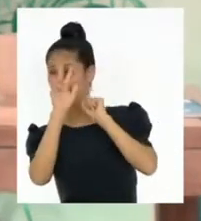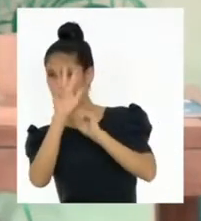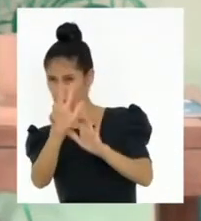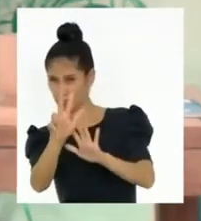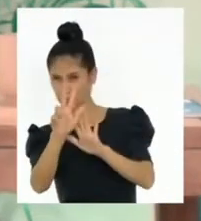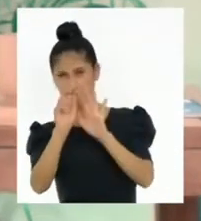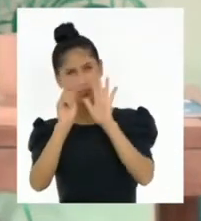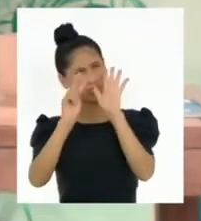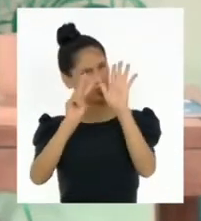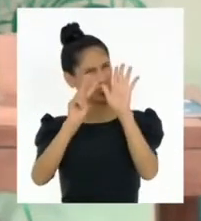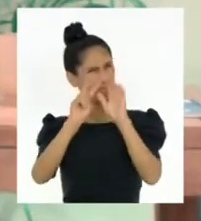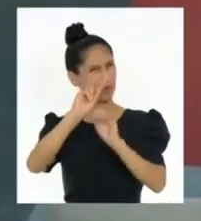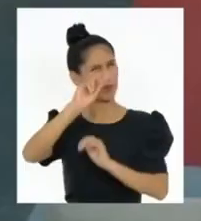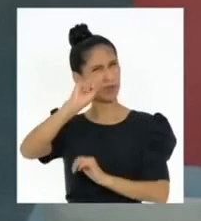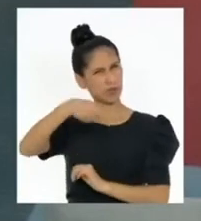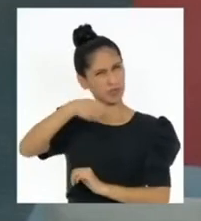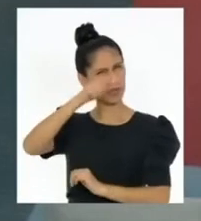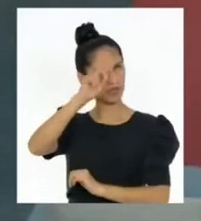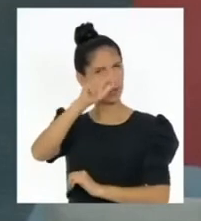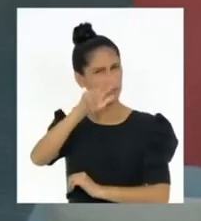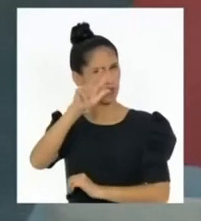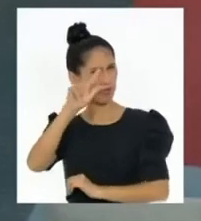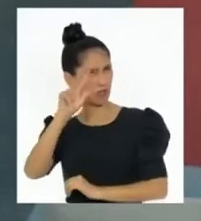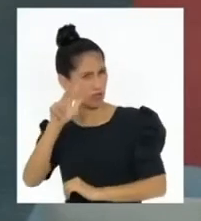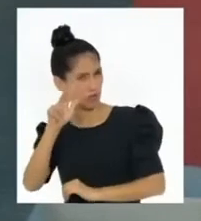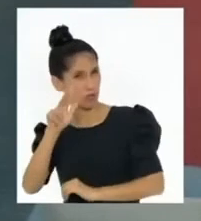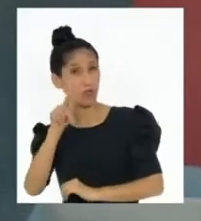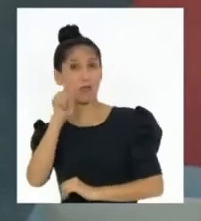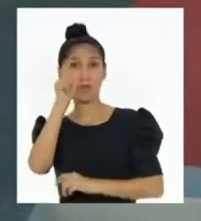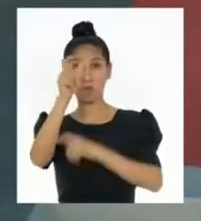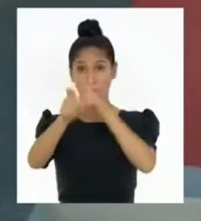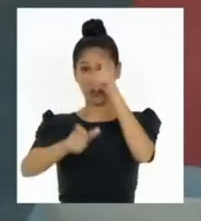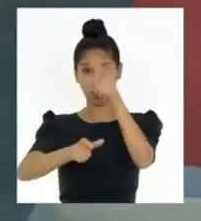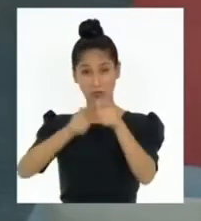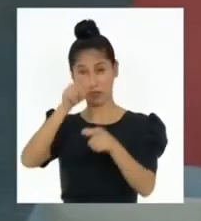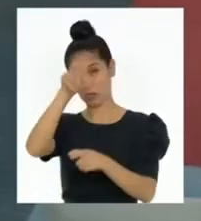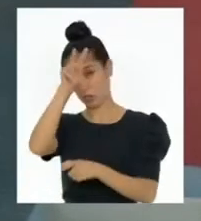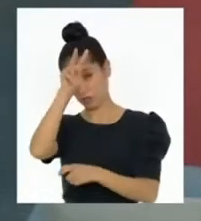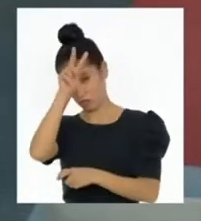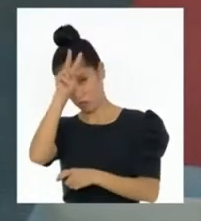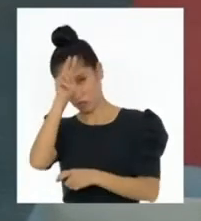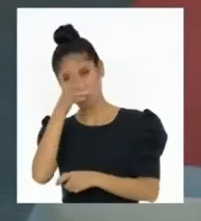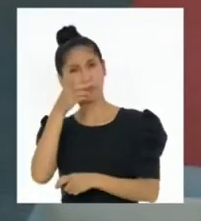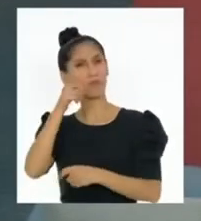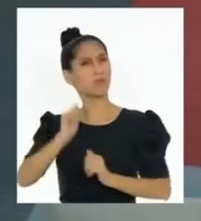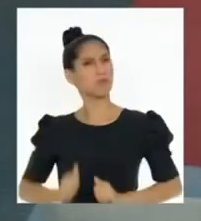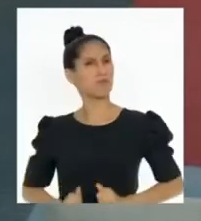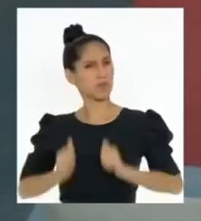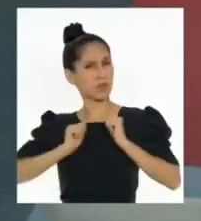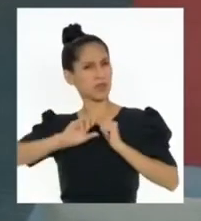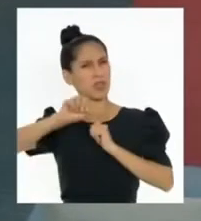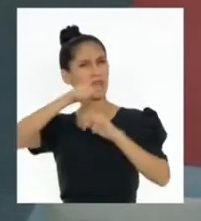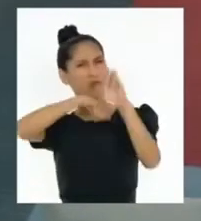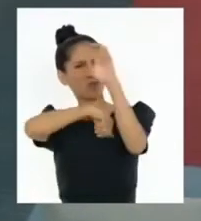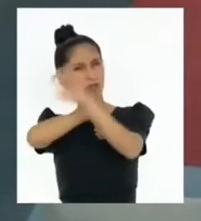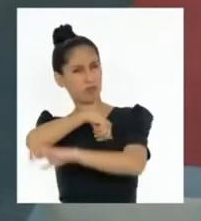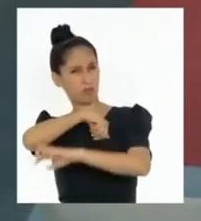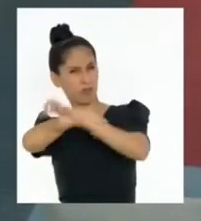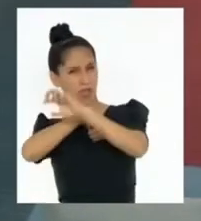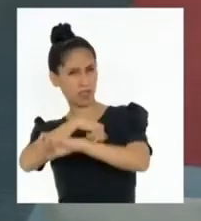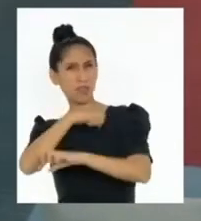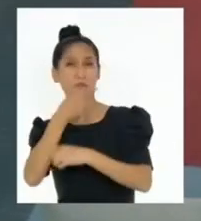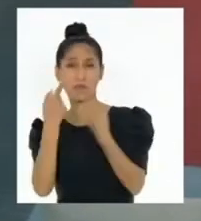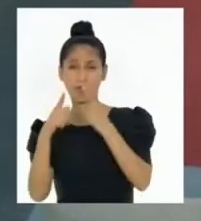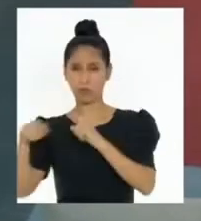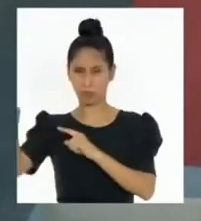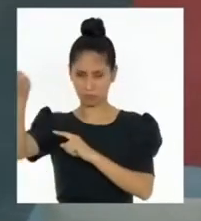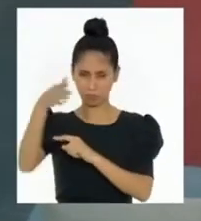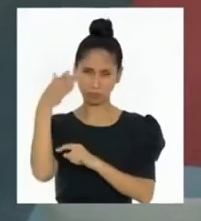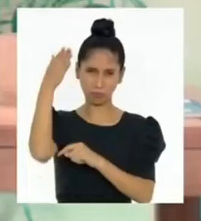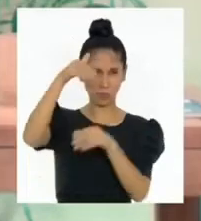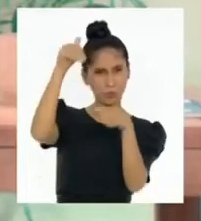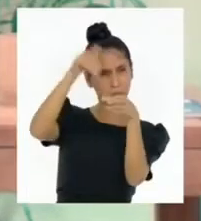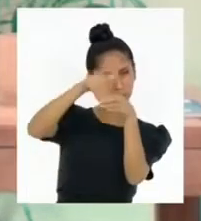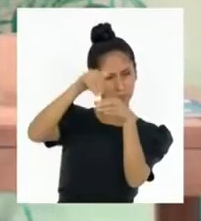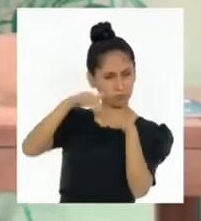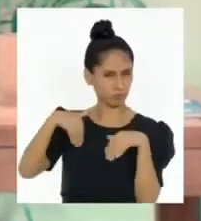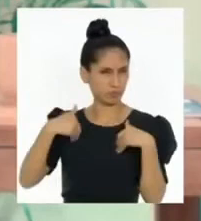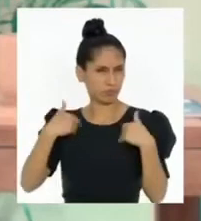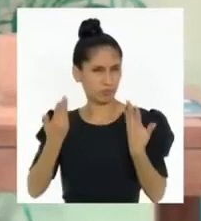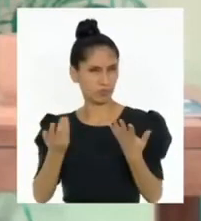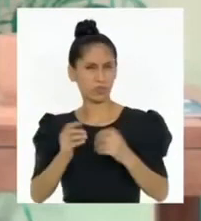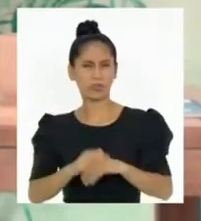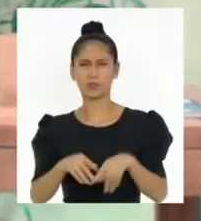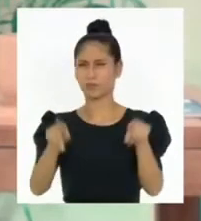encuentran en el extranjero. Tantas peruanas y peruanos con historias distintas, identidades diversas, intereses diferentes.